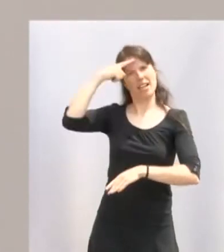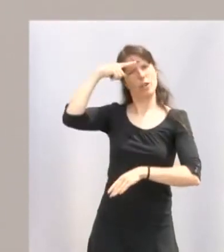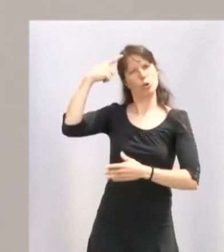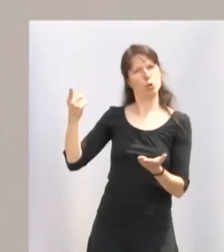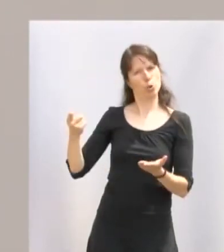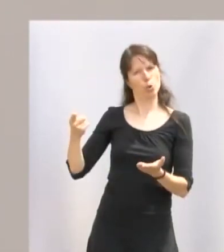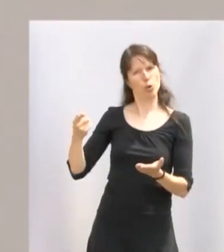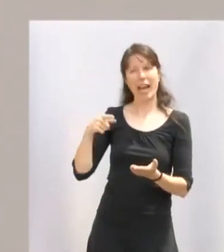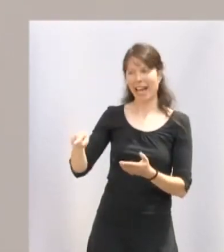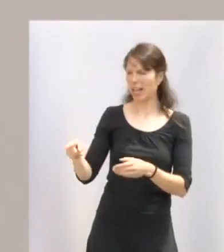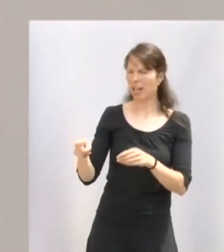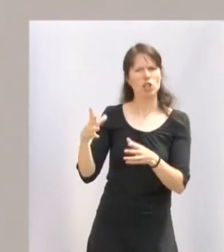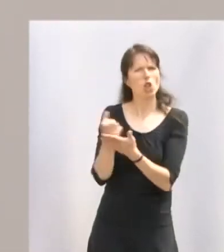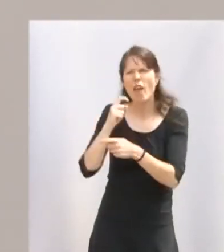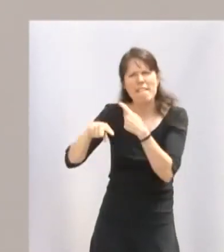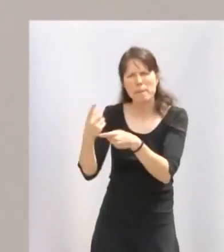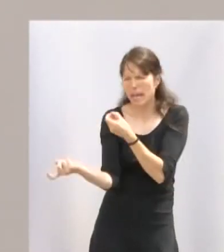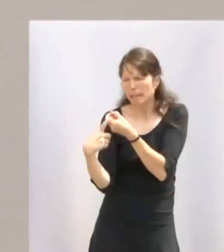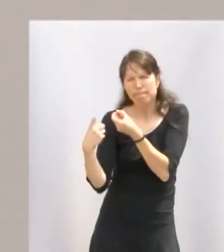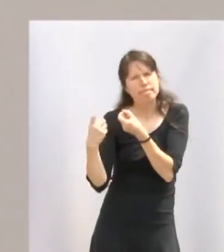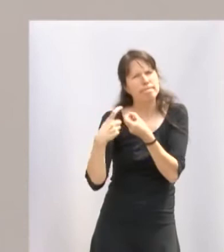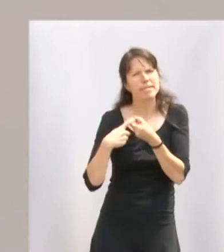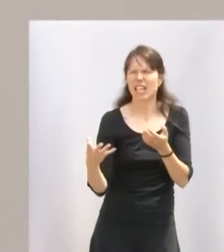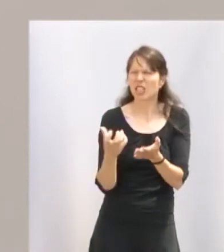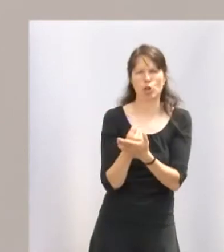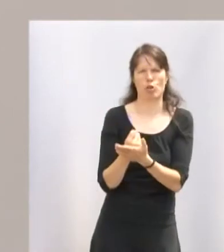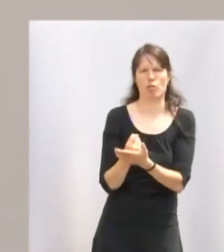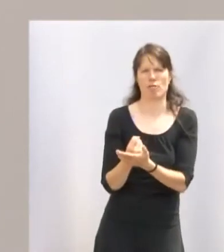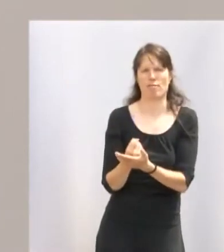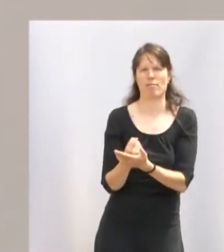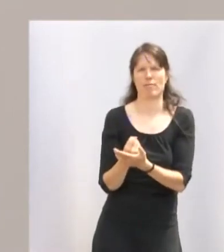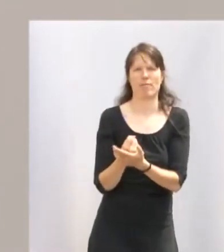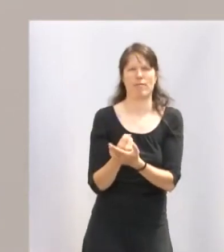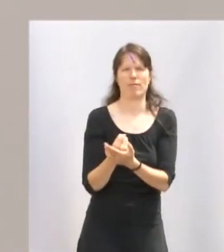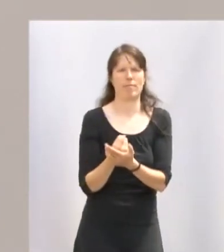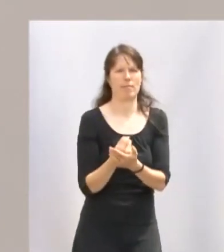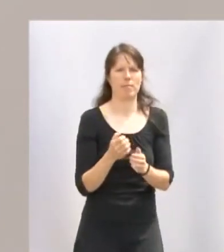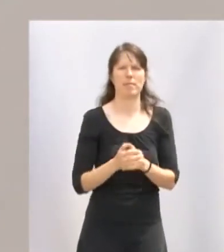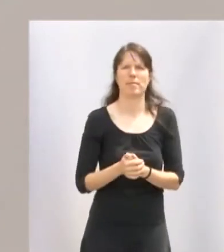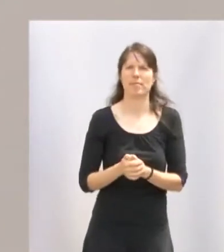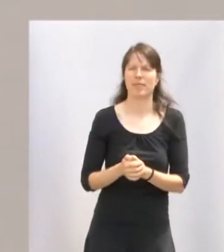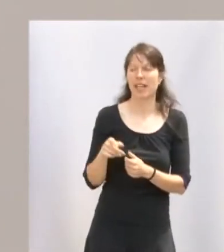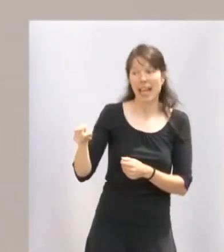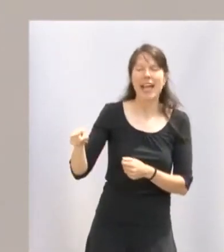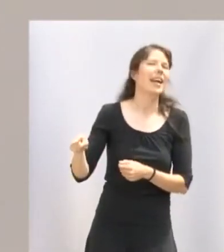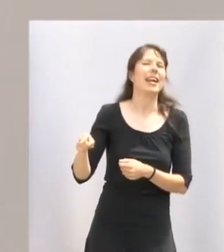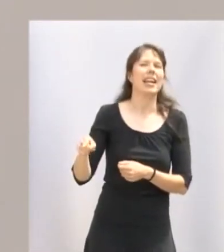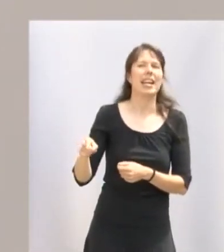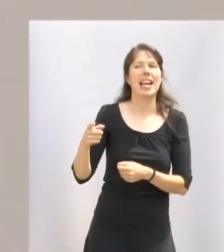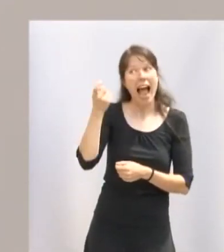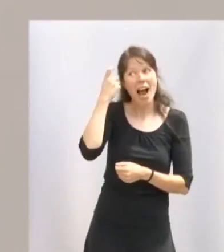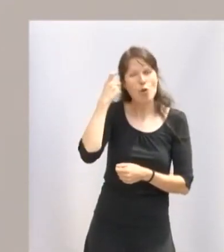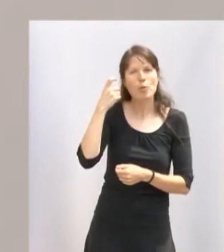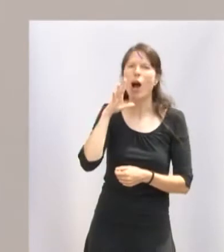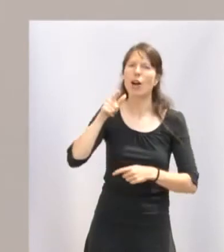tanto es así que ha implicado a toda su familia y a cuantos le rodeamos. Querido, a la vez que exigente con sus chicos, ese alumno,